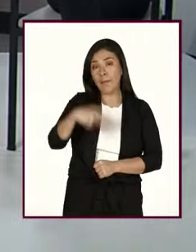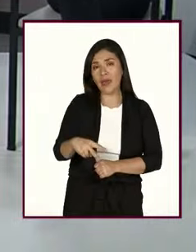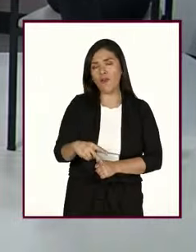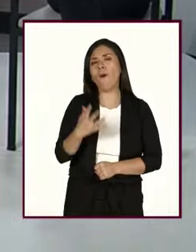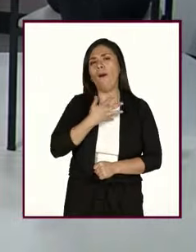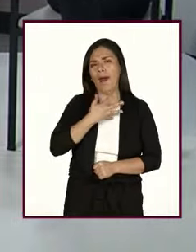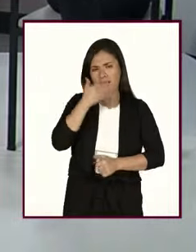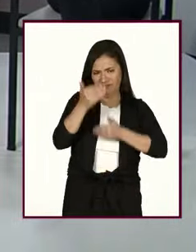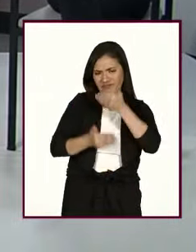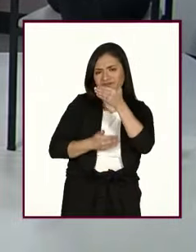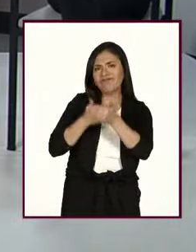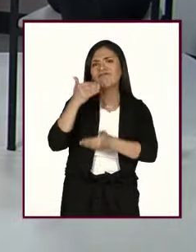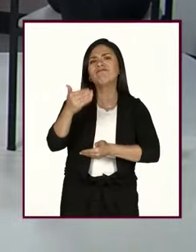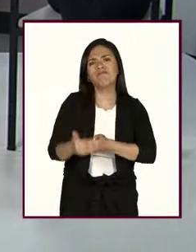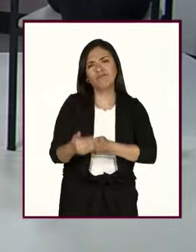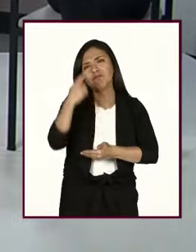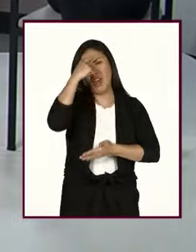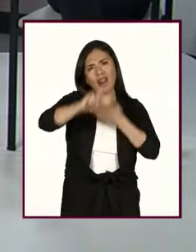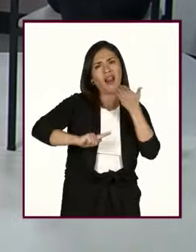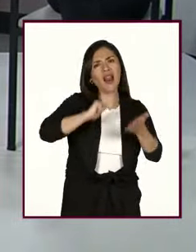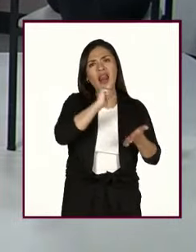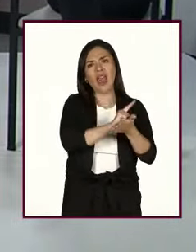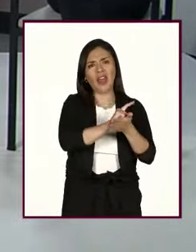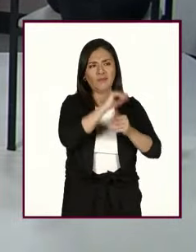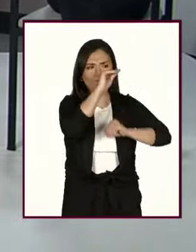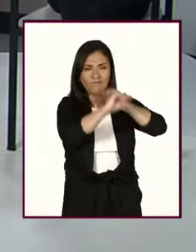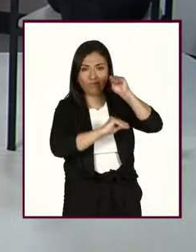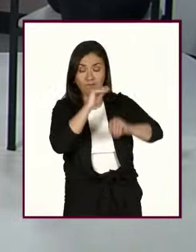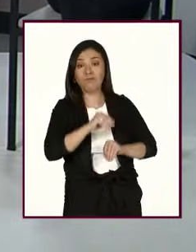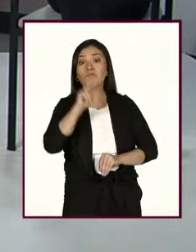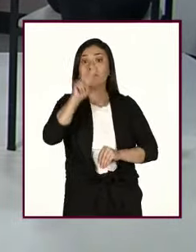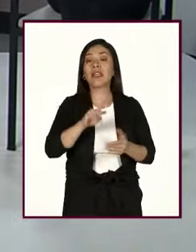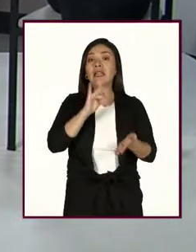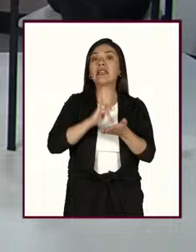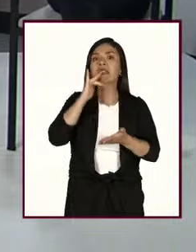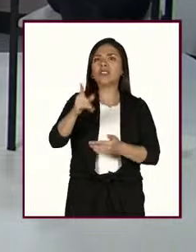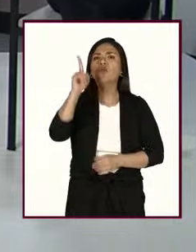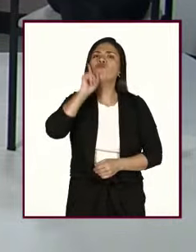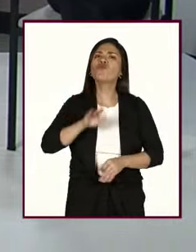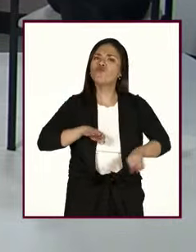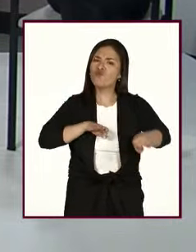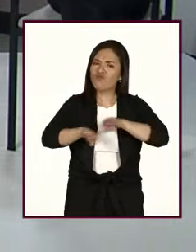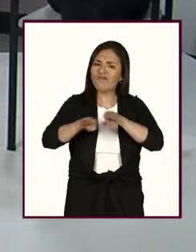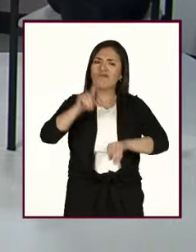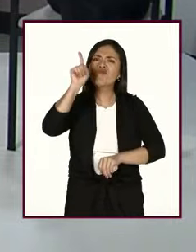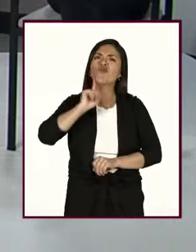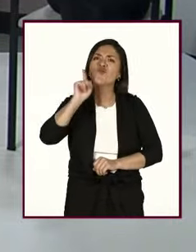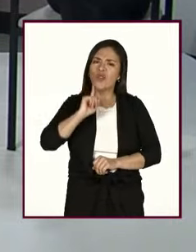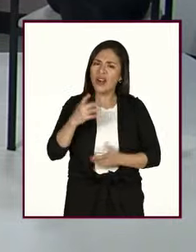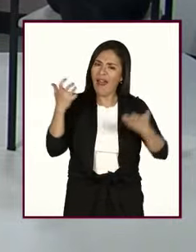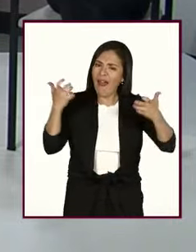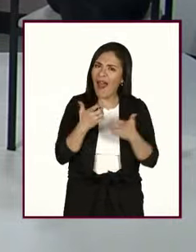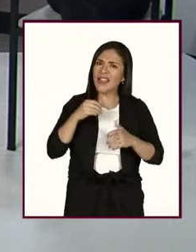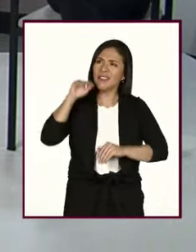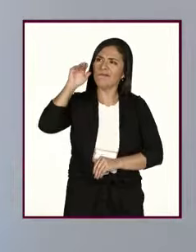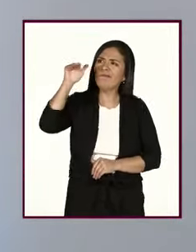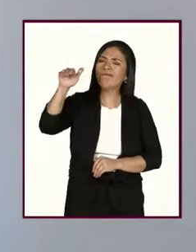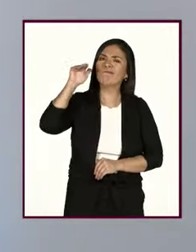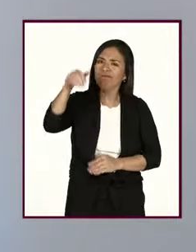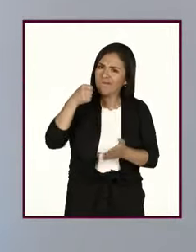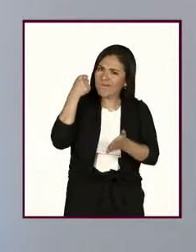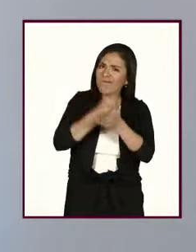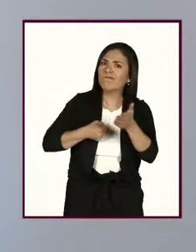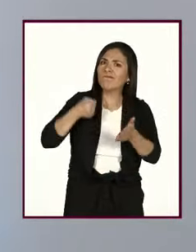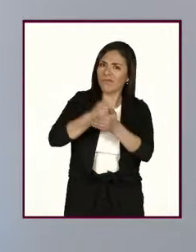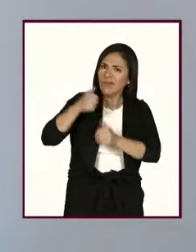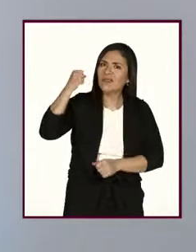avanzado muchísimo en la legislación. Gracias al activismo de las mujeres, gracias a esta insistencia